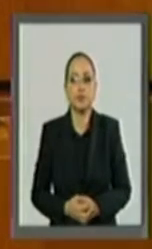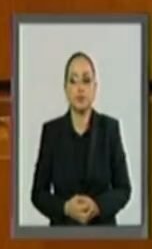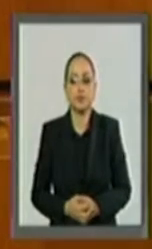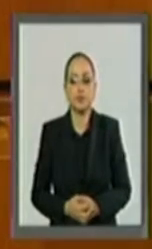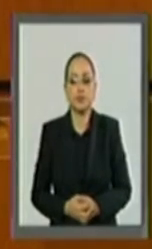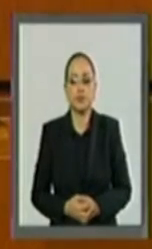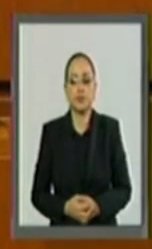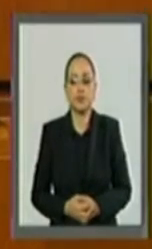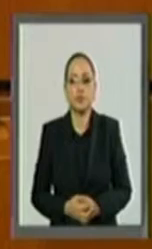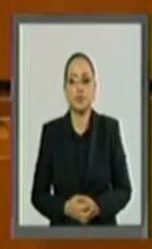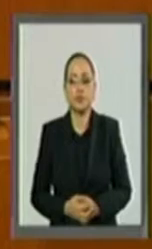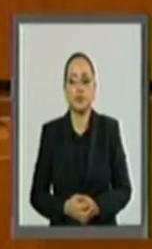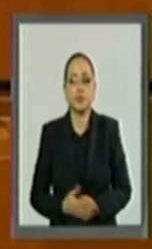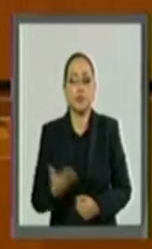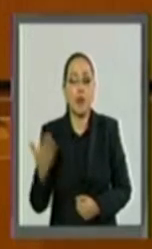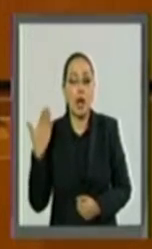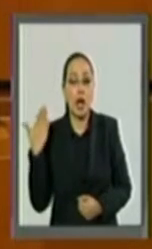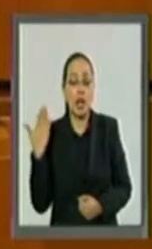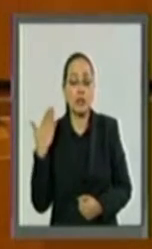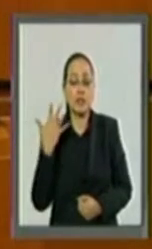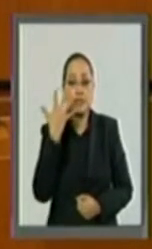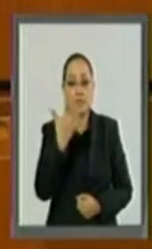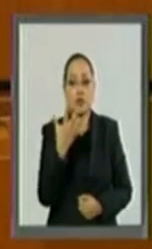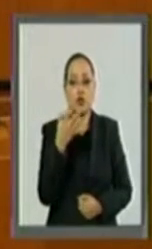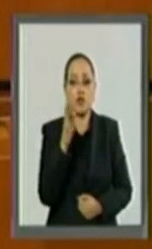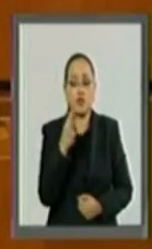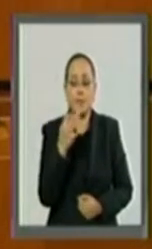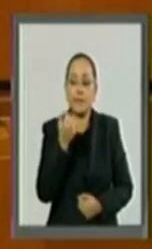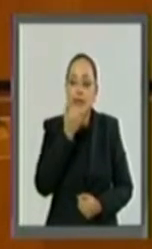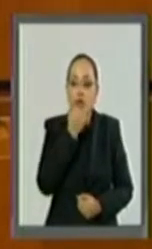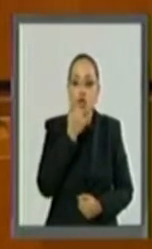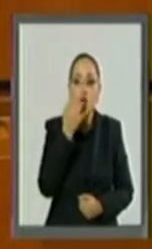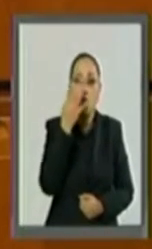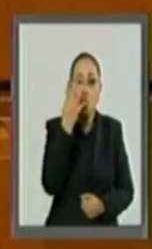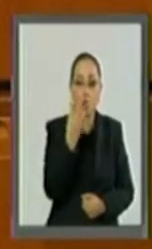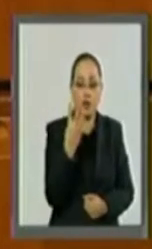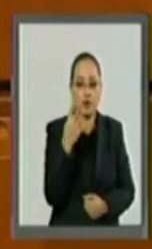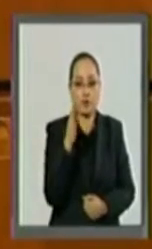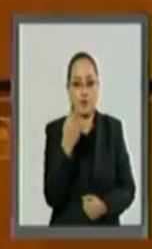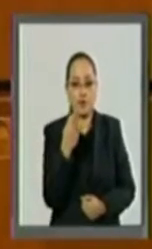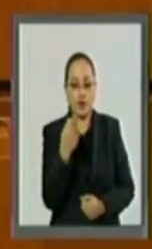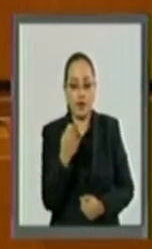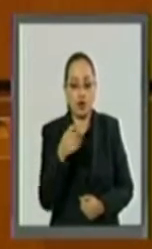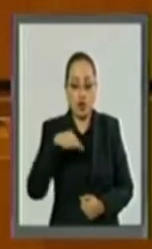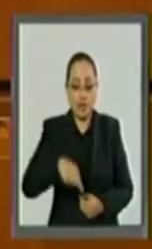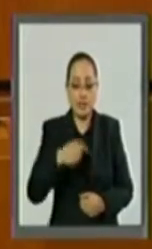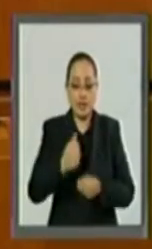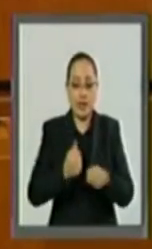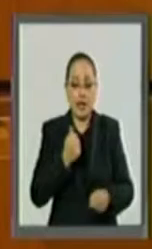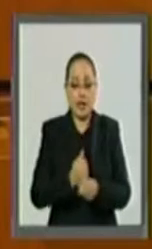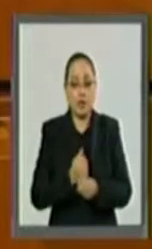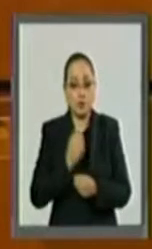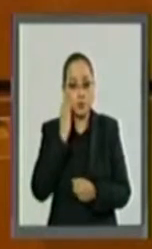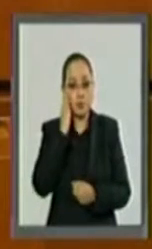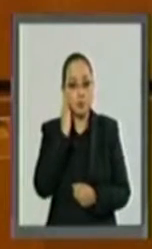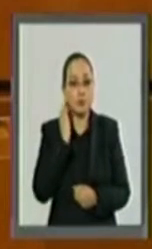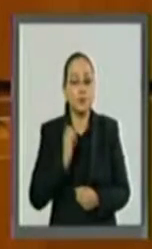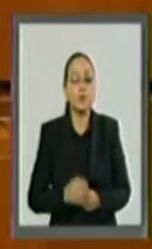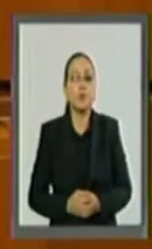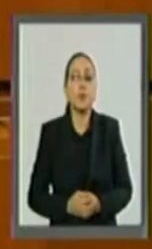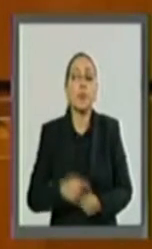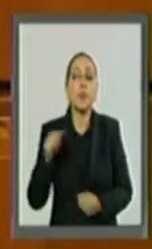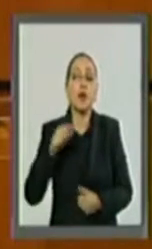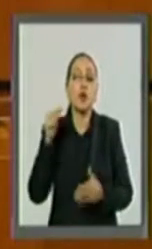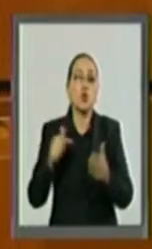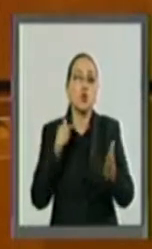El pasado 4 de febrero del presente, en Nueva Zelanda,